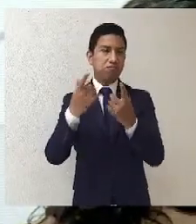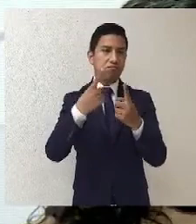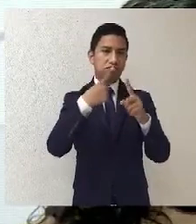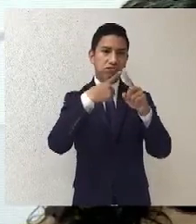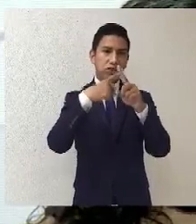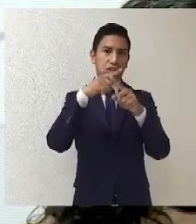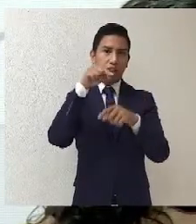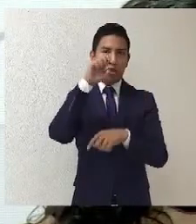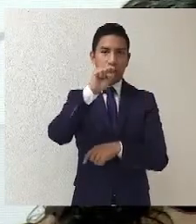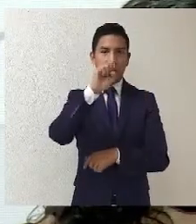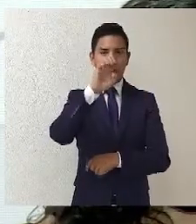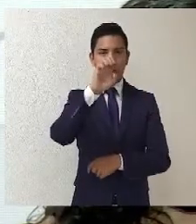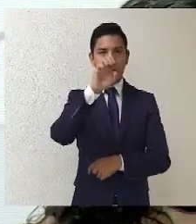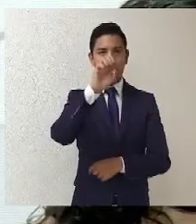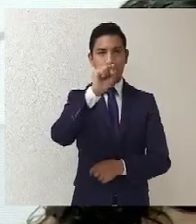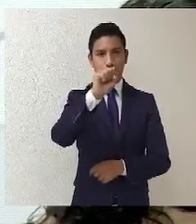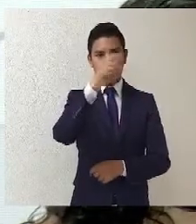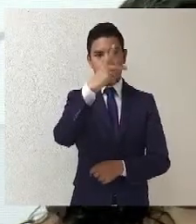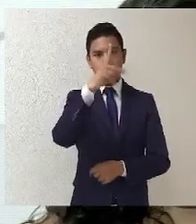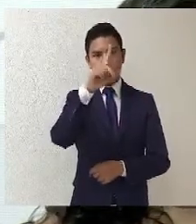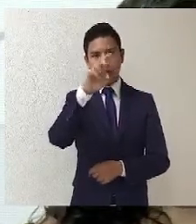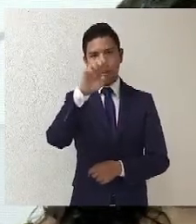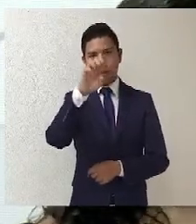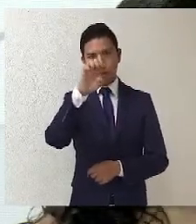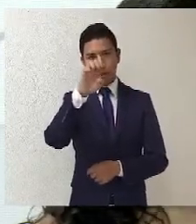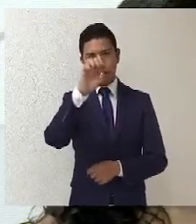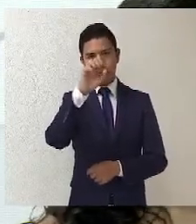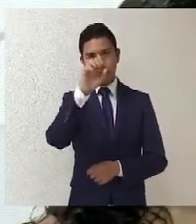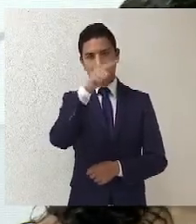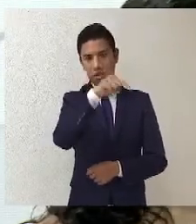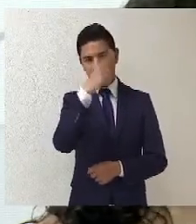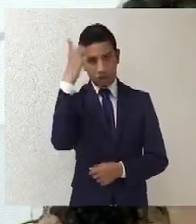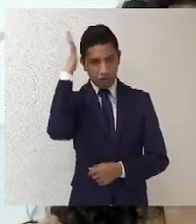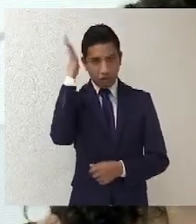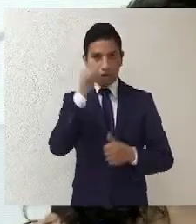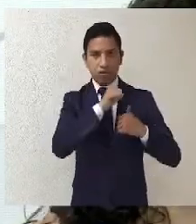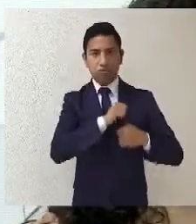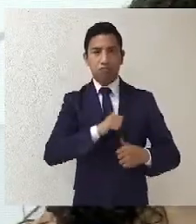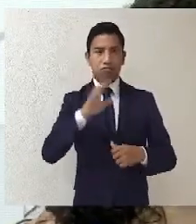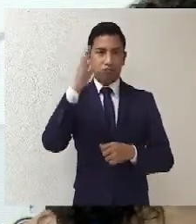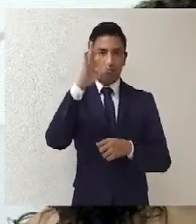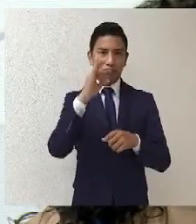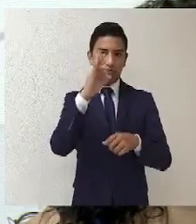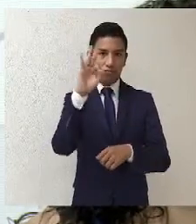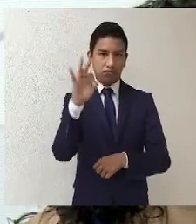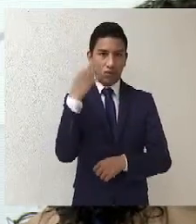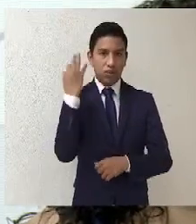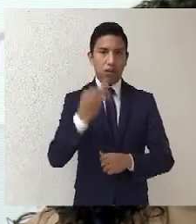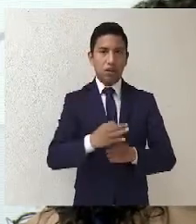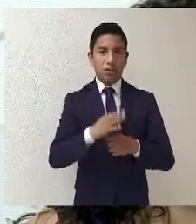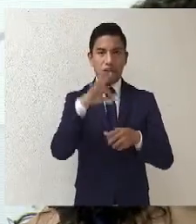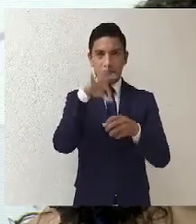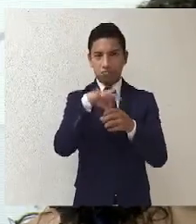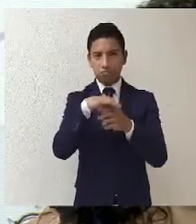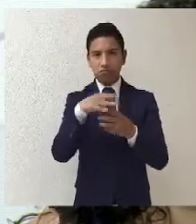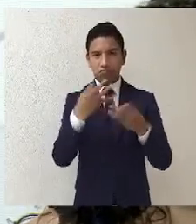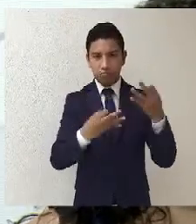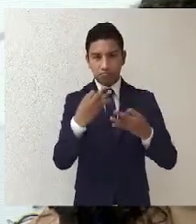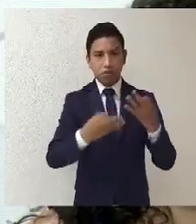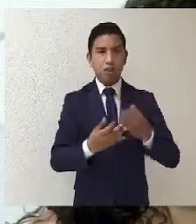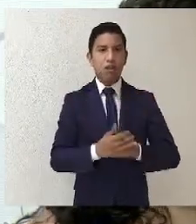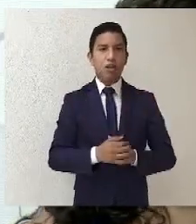del Poder Judicial de la Federación. A la doctora Mariana Arzate, coordinadora de Relaciones Políticas.